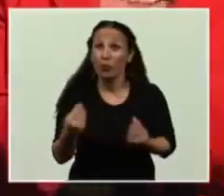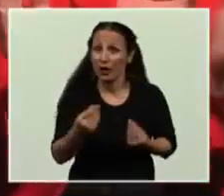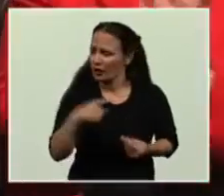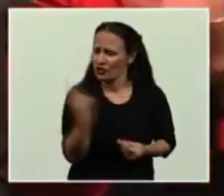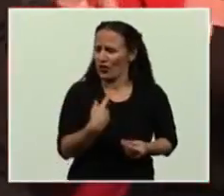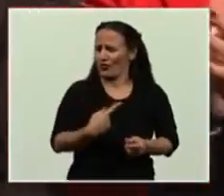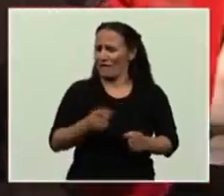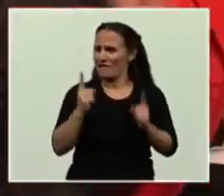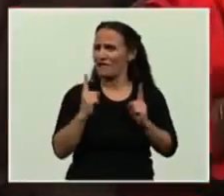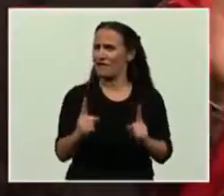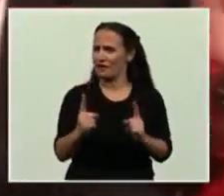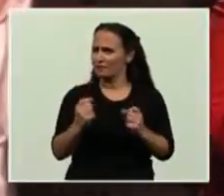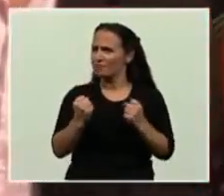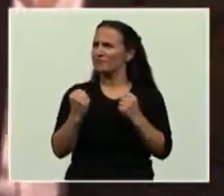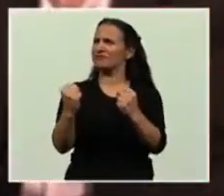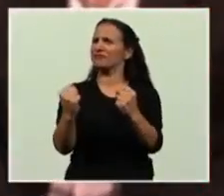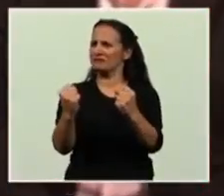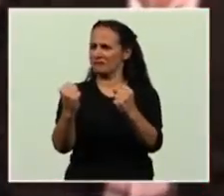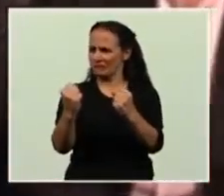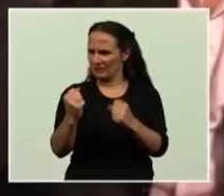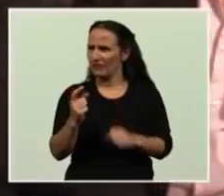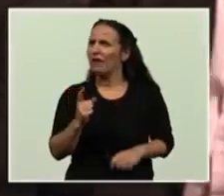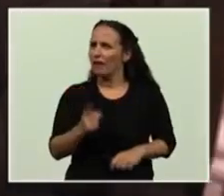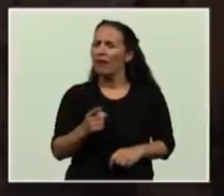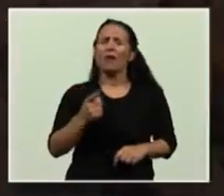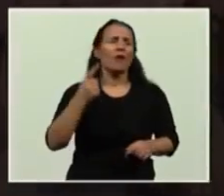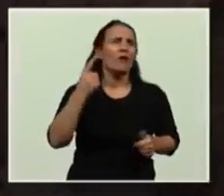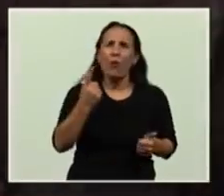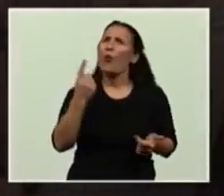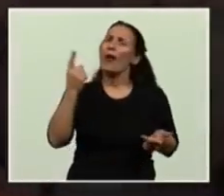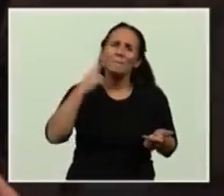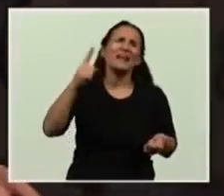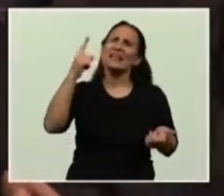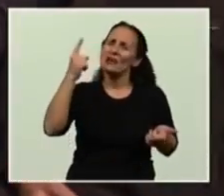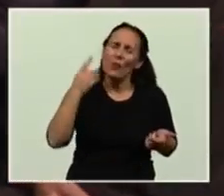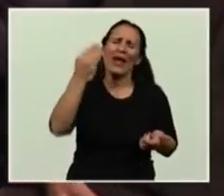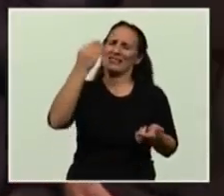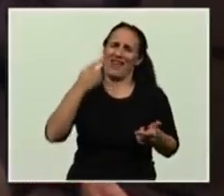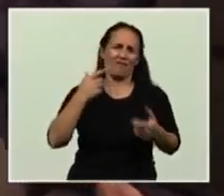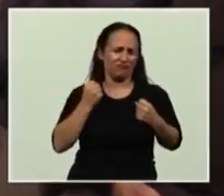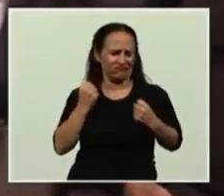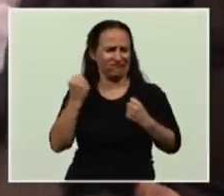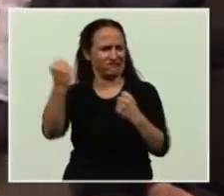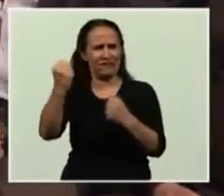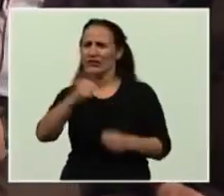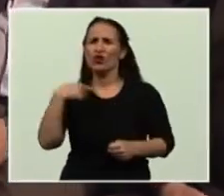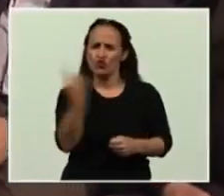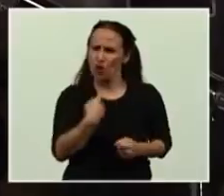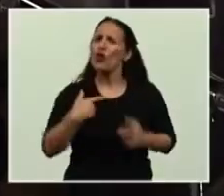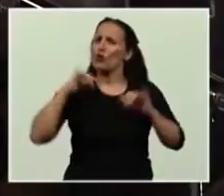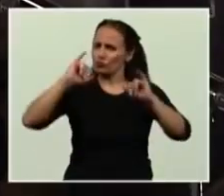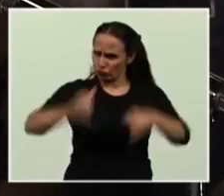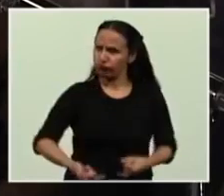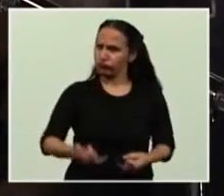que estamos dispuestos